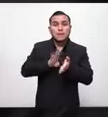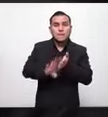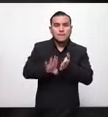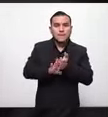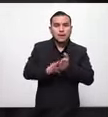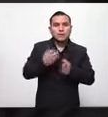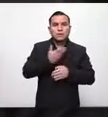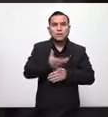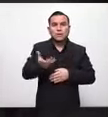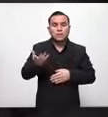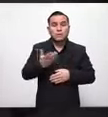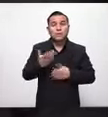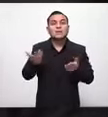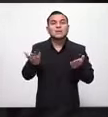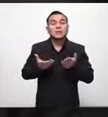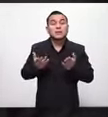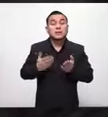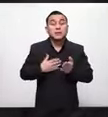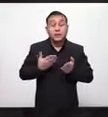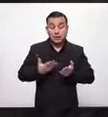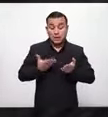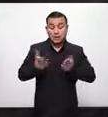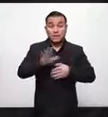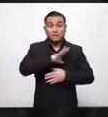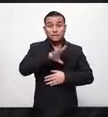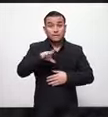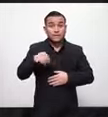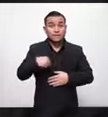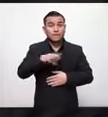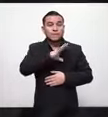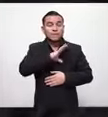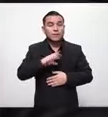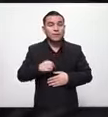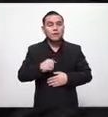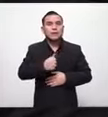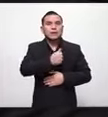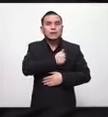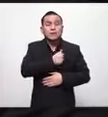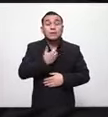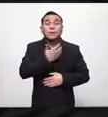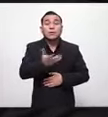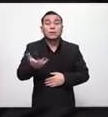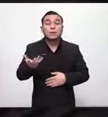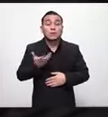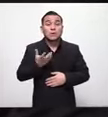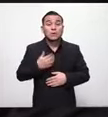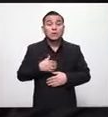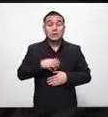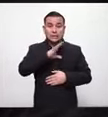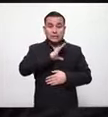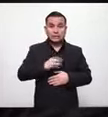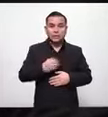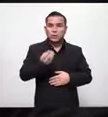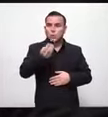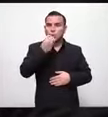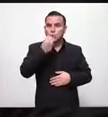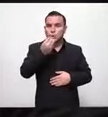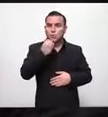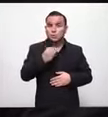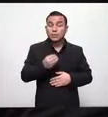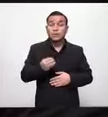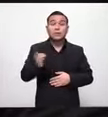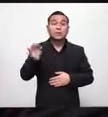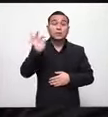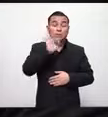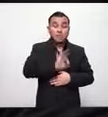para dotarle a estas familias que son las responsables de la seguridad alimentaria de nuestro país dotarles de nuevo de